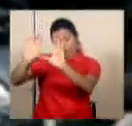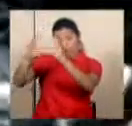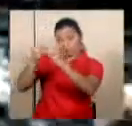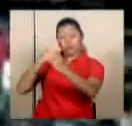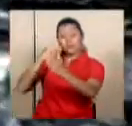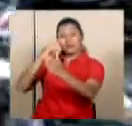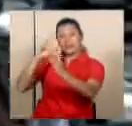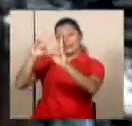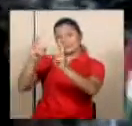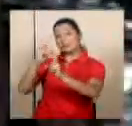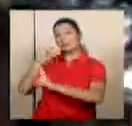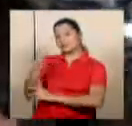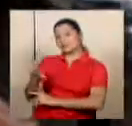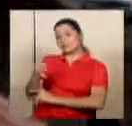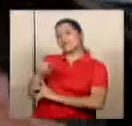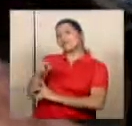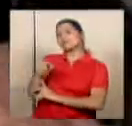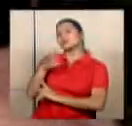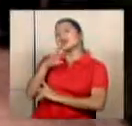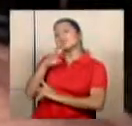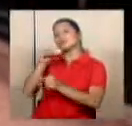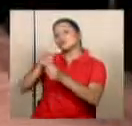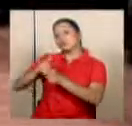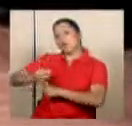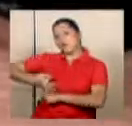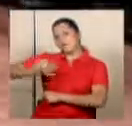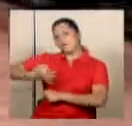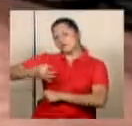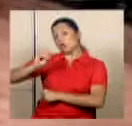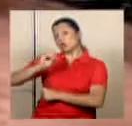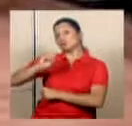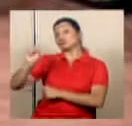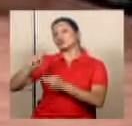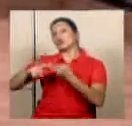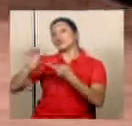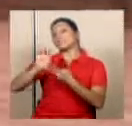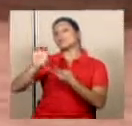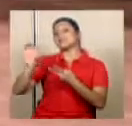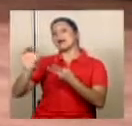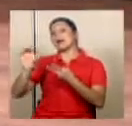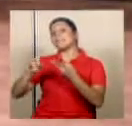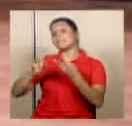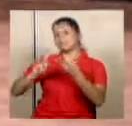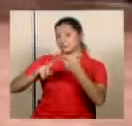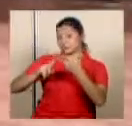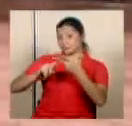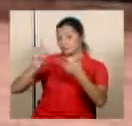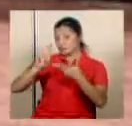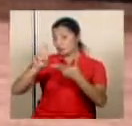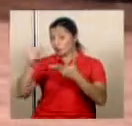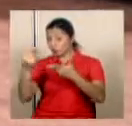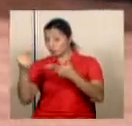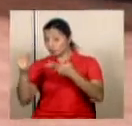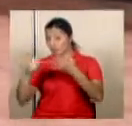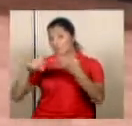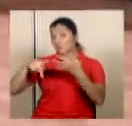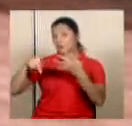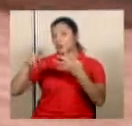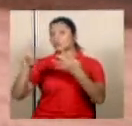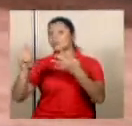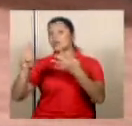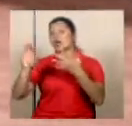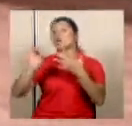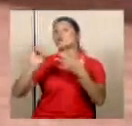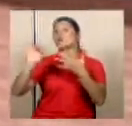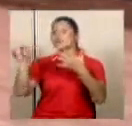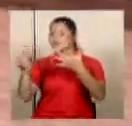Asuntos Hacendarios. Estamos hablando de los diputados oficialistas Oton Solís, Epsi Campbell, de los legisladores Rolando González, Paulina Ramírez y